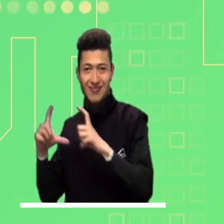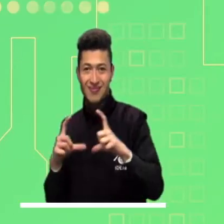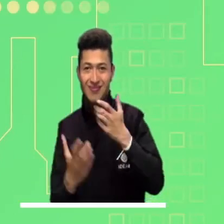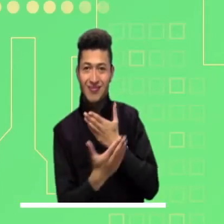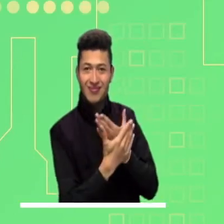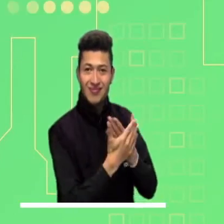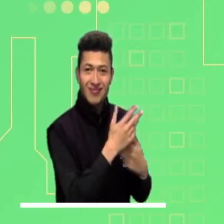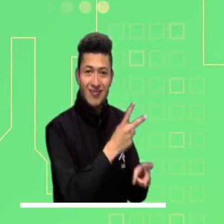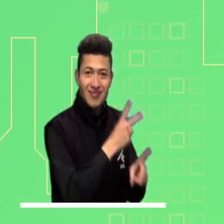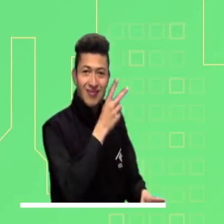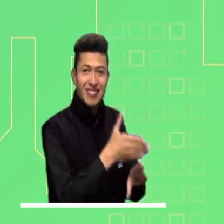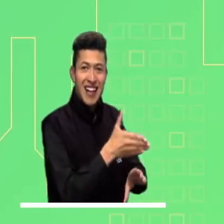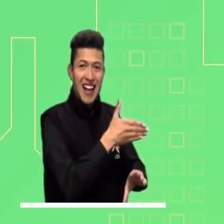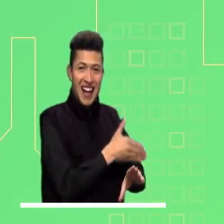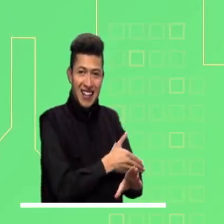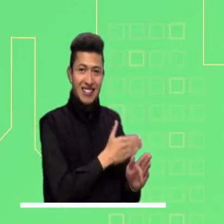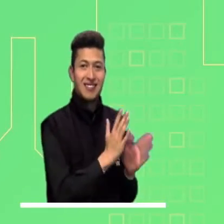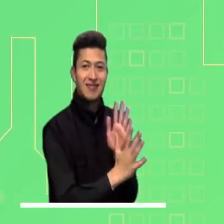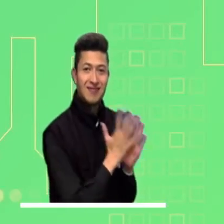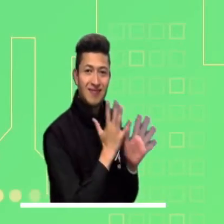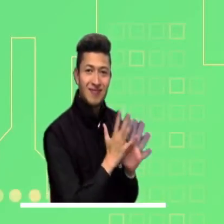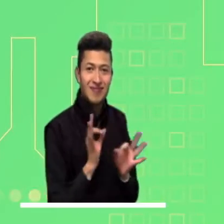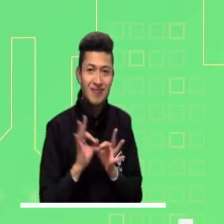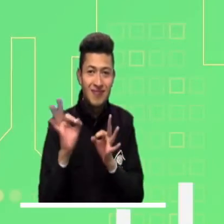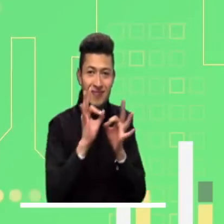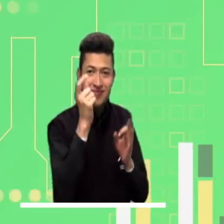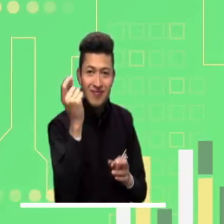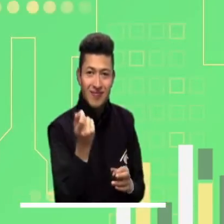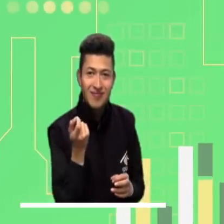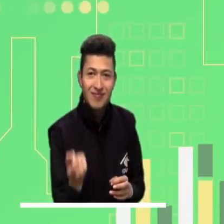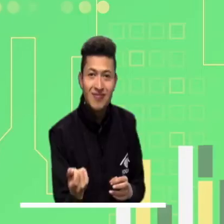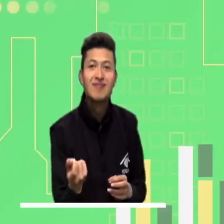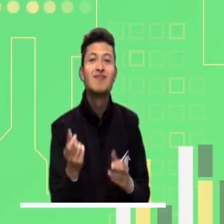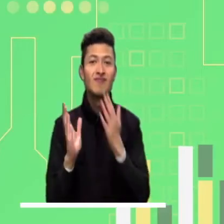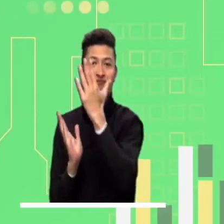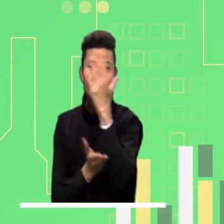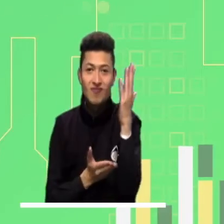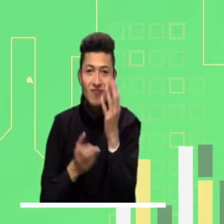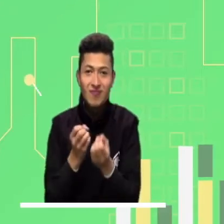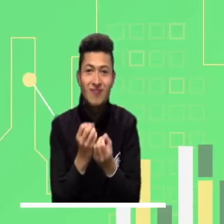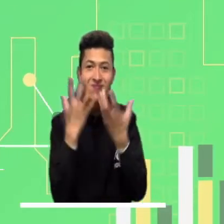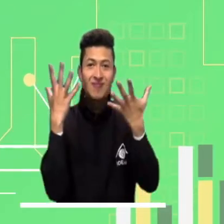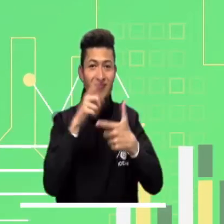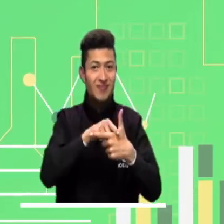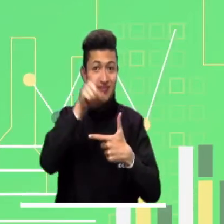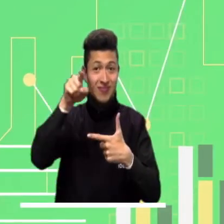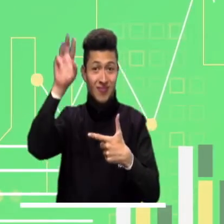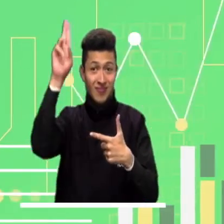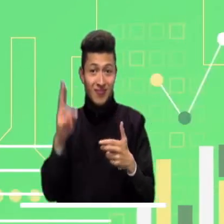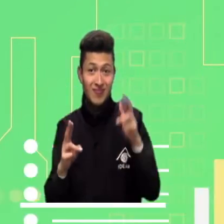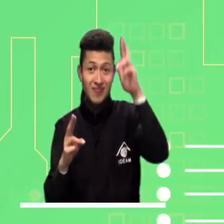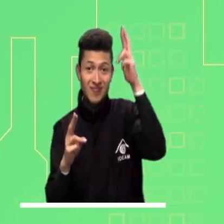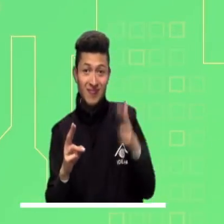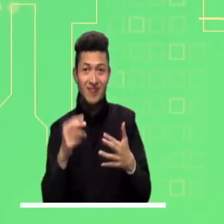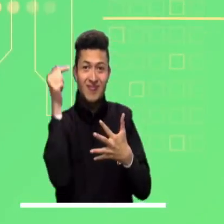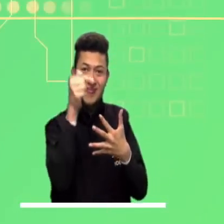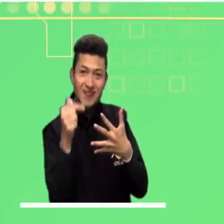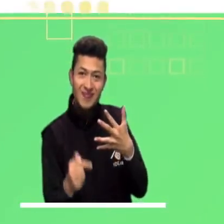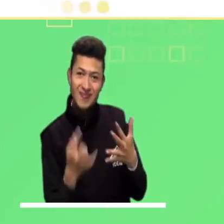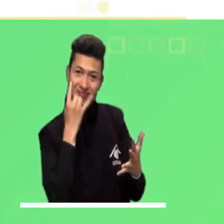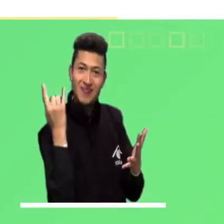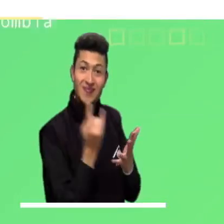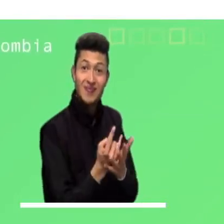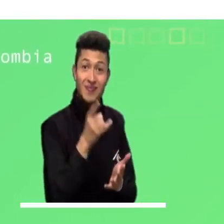las imágenes satelitales y conozca las principales alertas tempranas. Información detallada a nivel municipal, cifras de